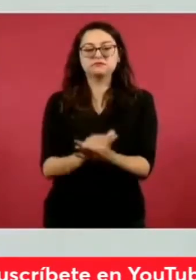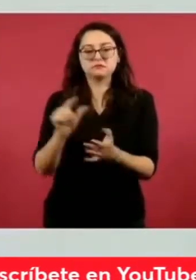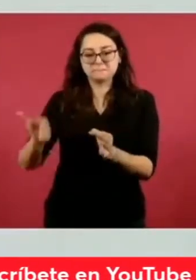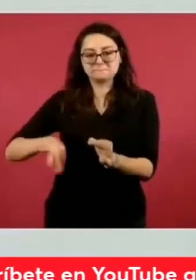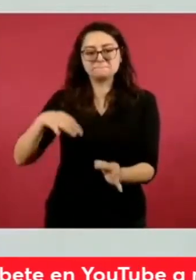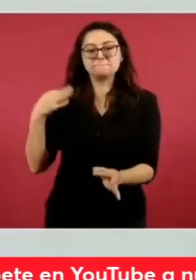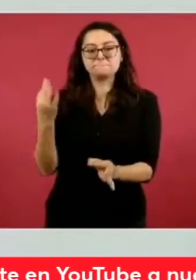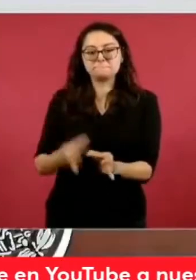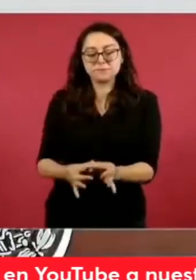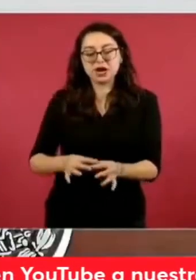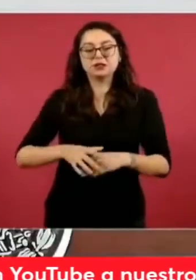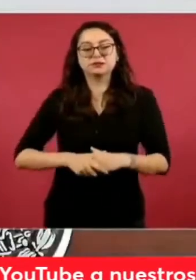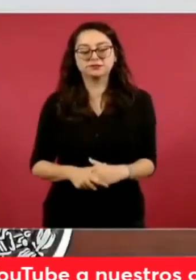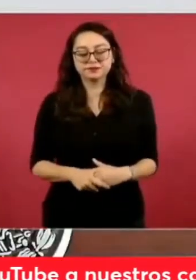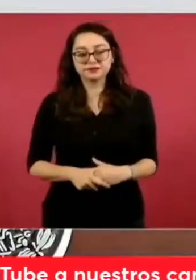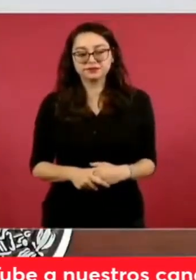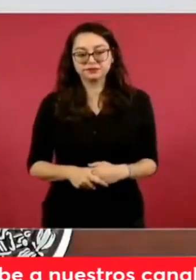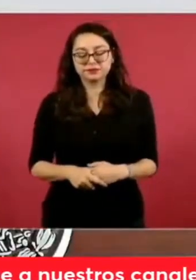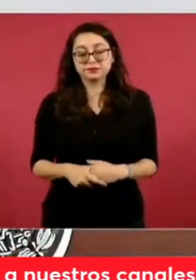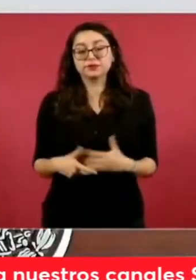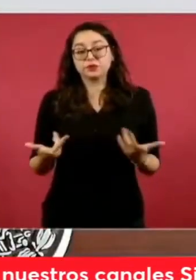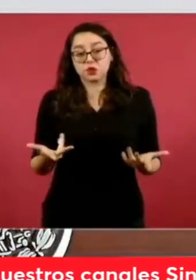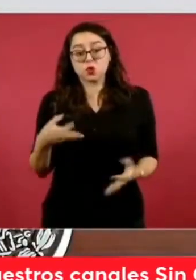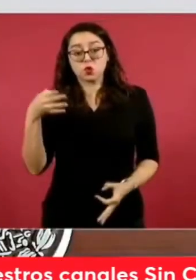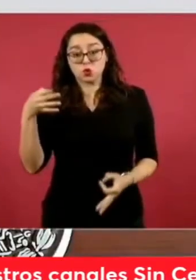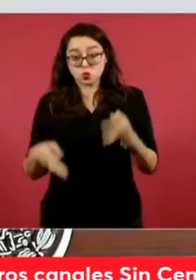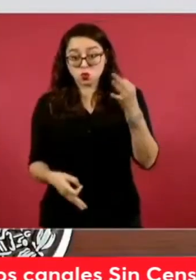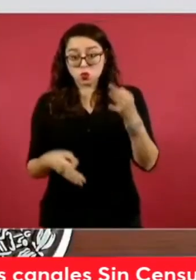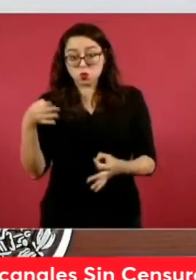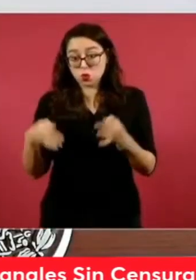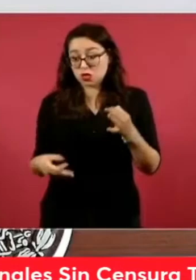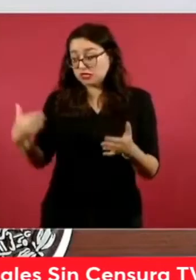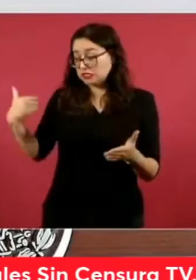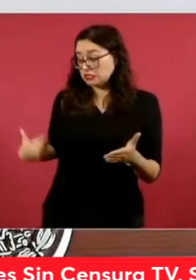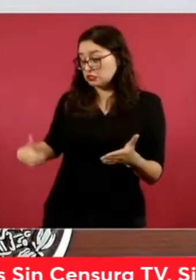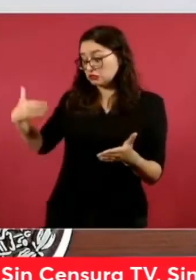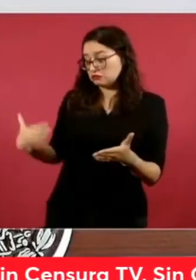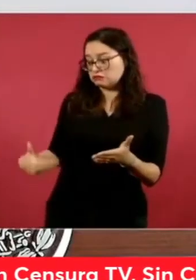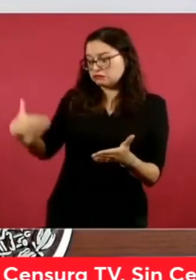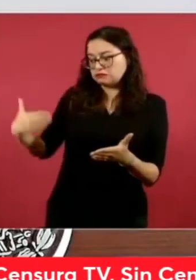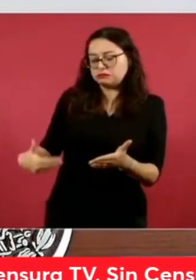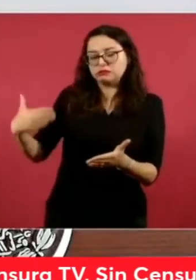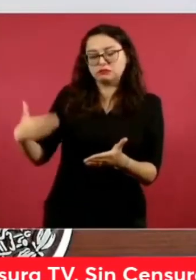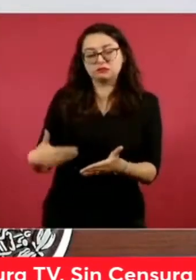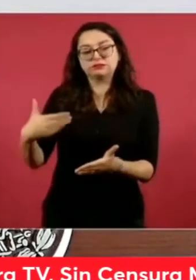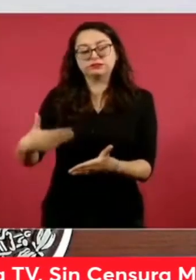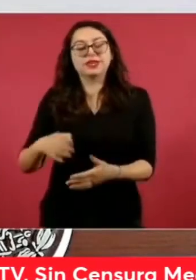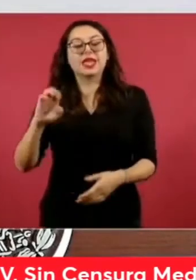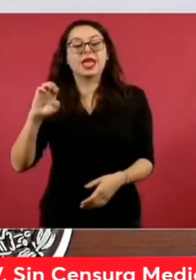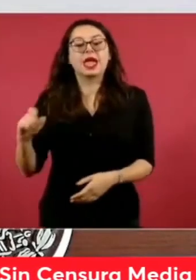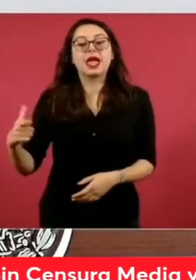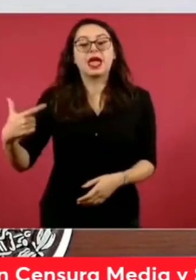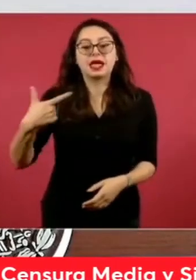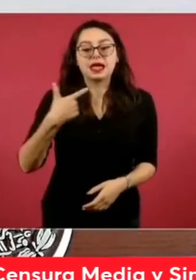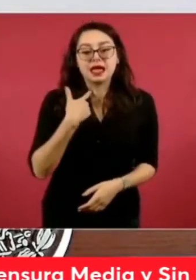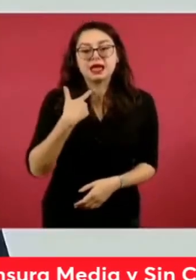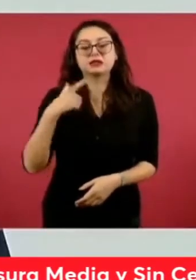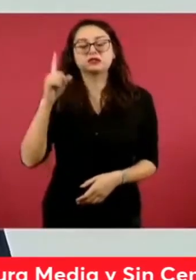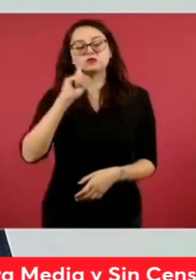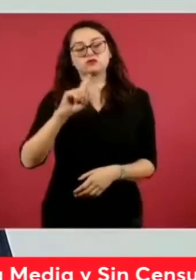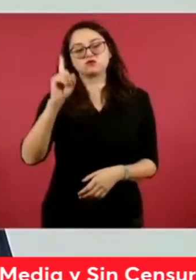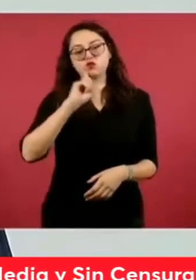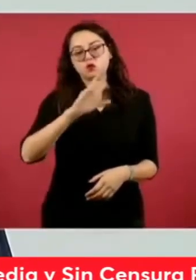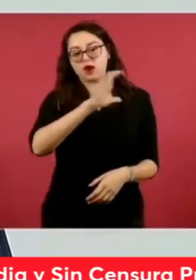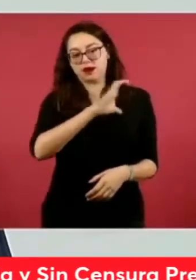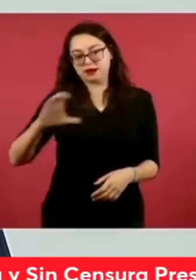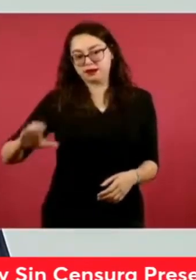Se resolvieron los juicios promovidos por la excandidata presidencial Xochitl Gálvez y los